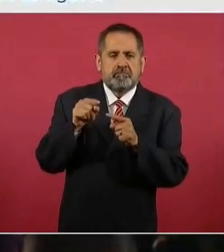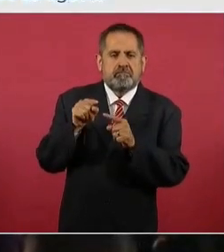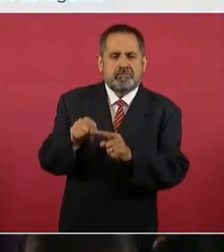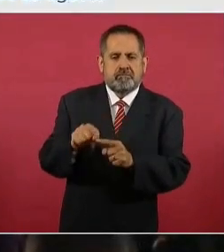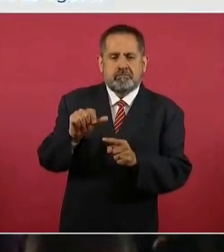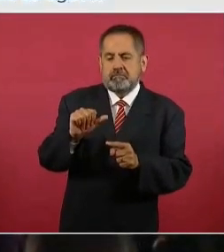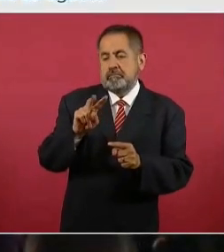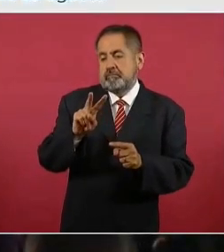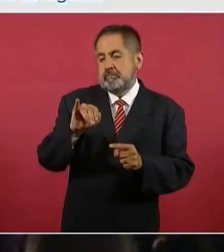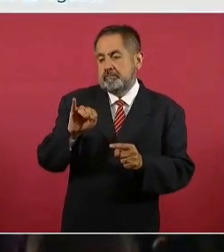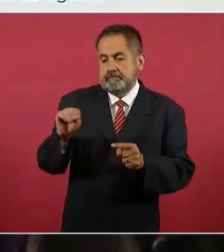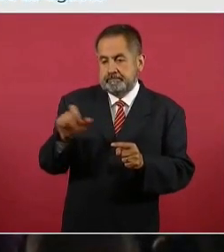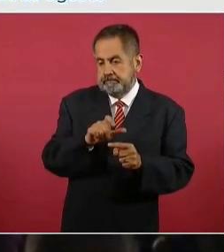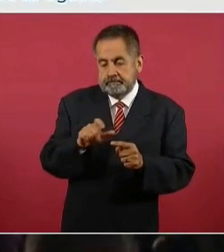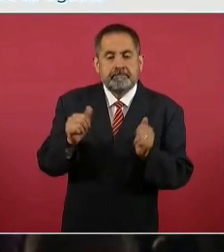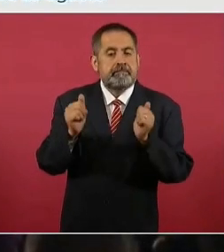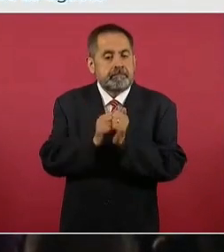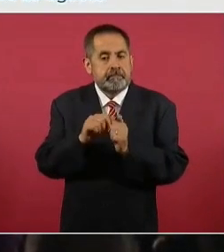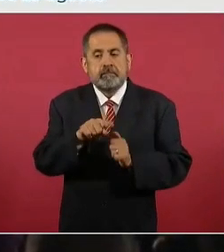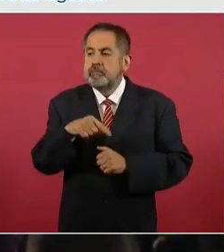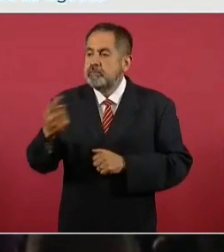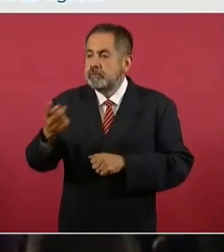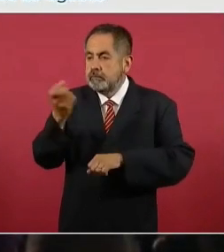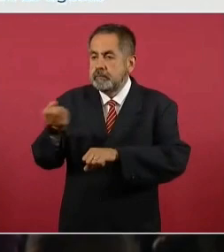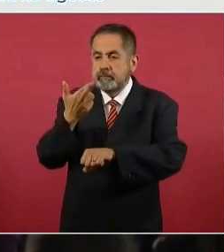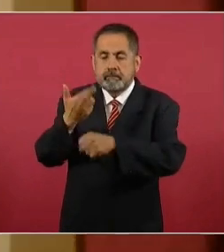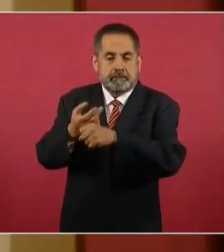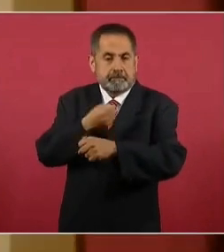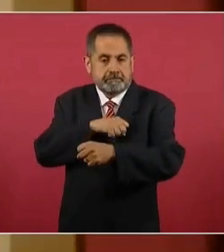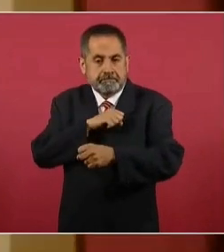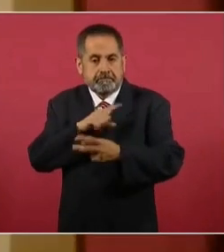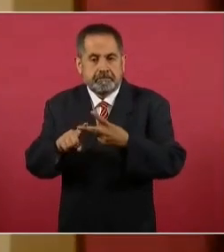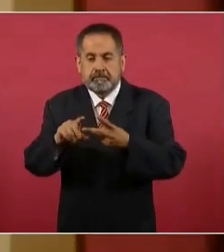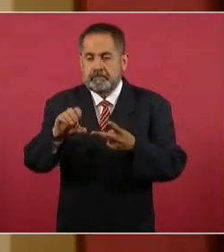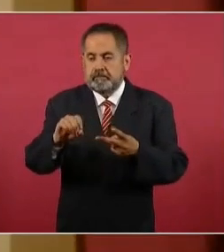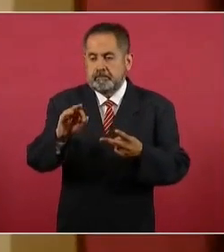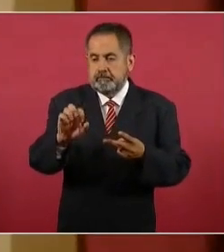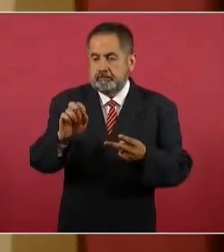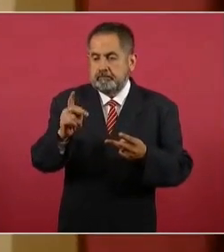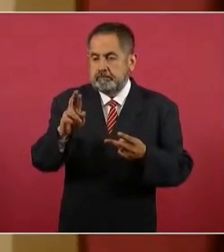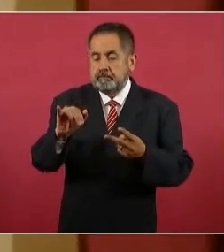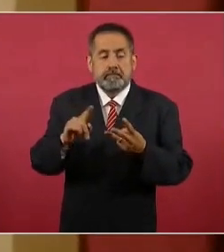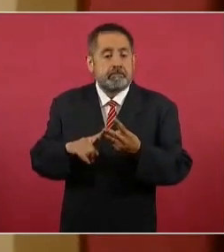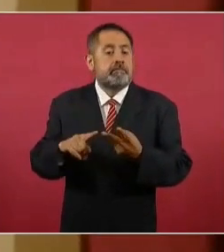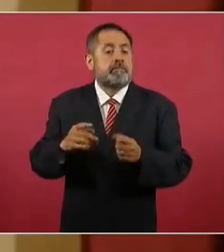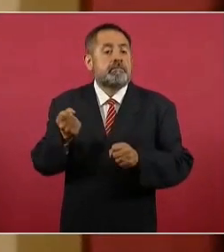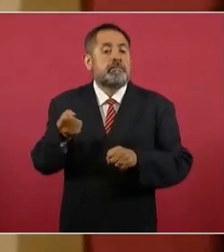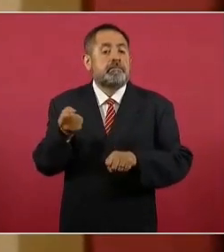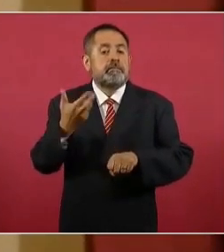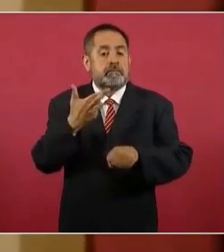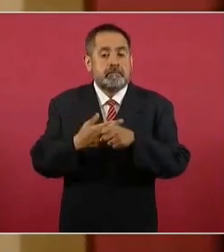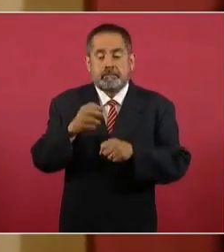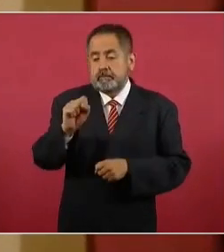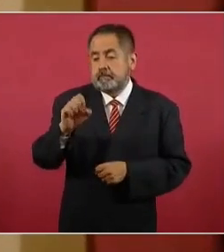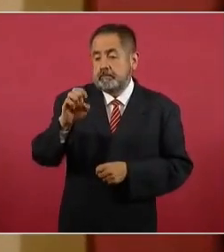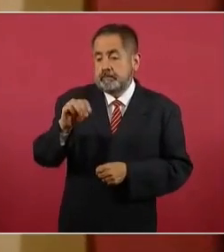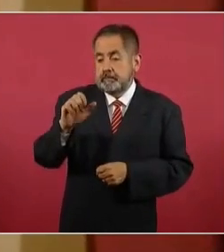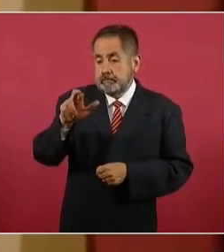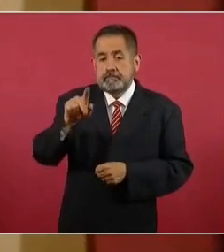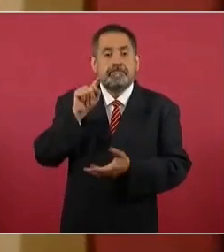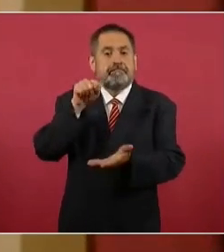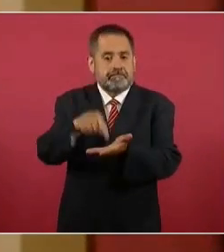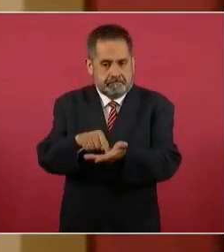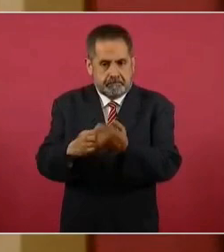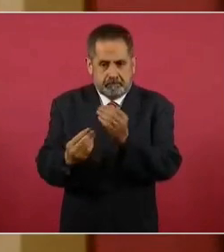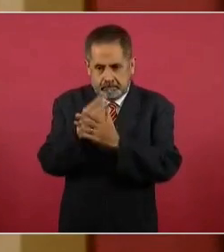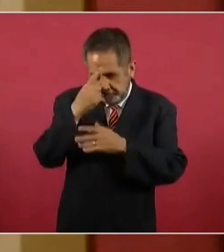alianza estratégica con la Secretaría de Salud, COFEPRIS, la Secretaría de Marina, en donde esperamos montar un sitio